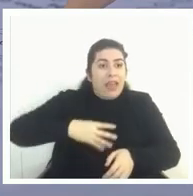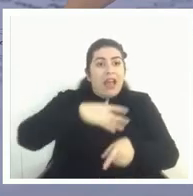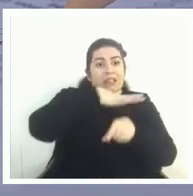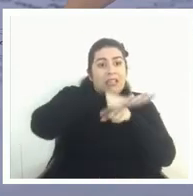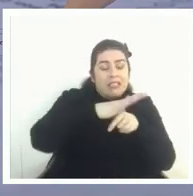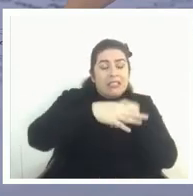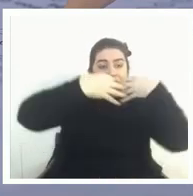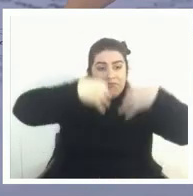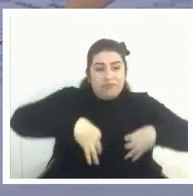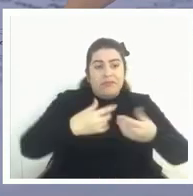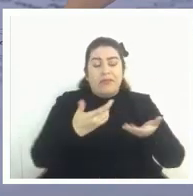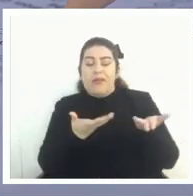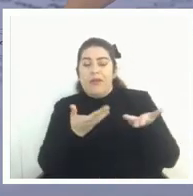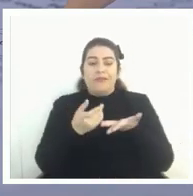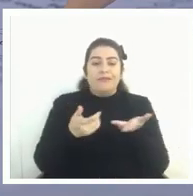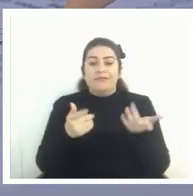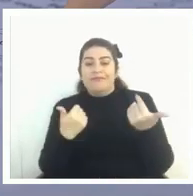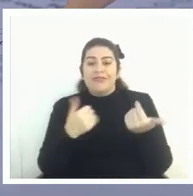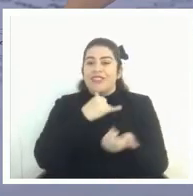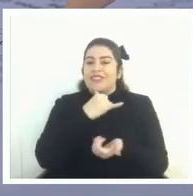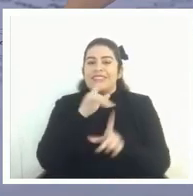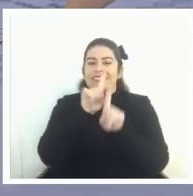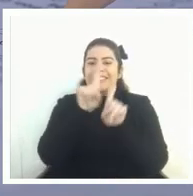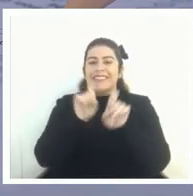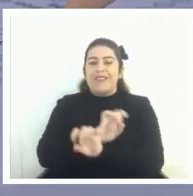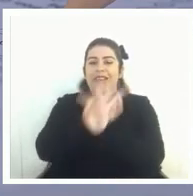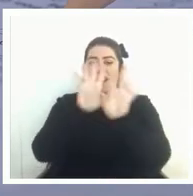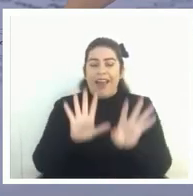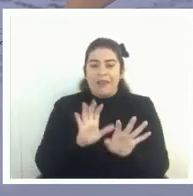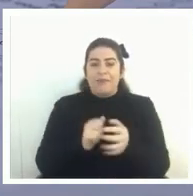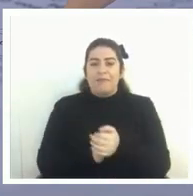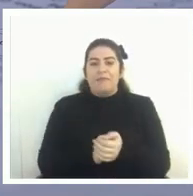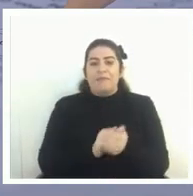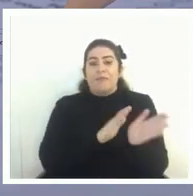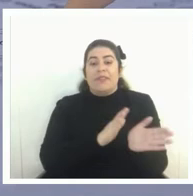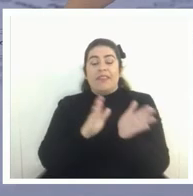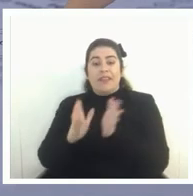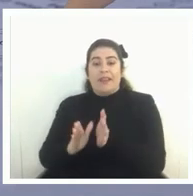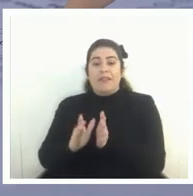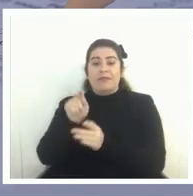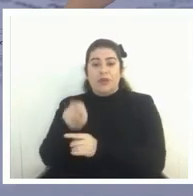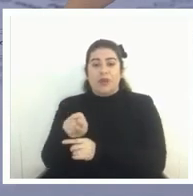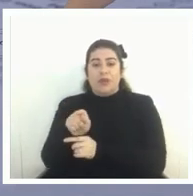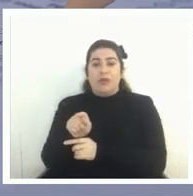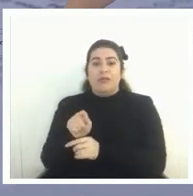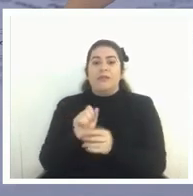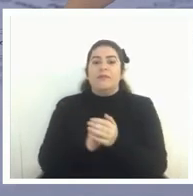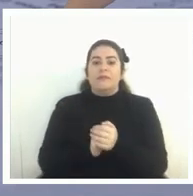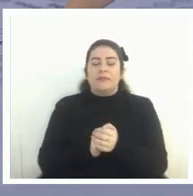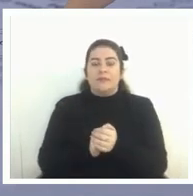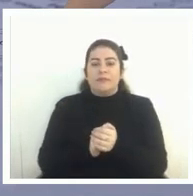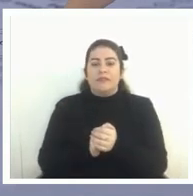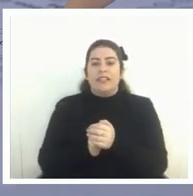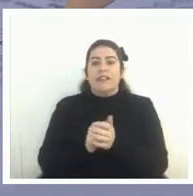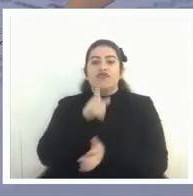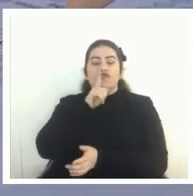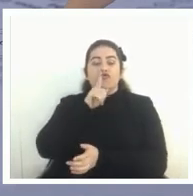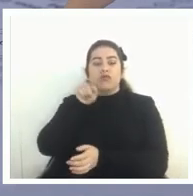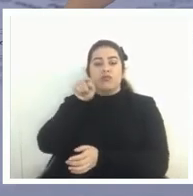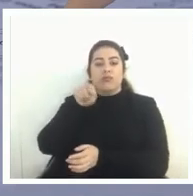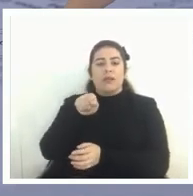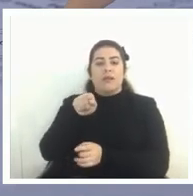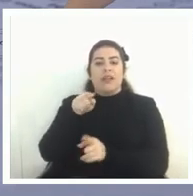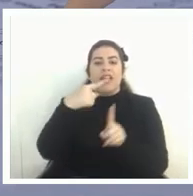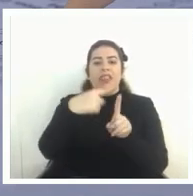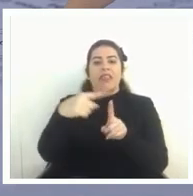esos contenidos y después si uno mira el gráfico de la derecha lo que teníamos ahí era con distintos